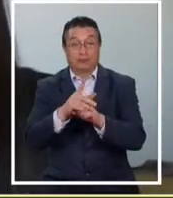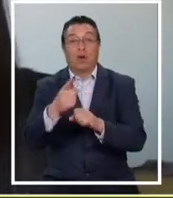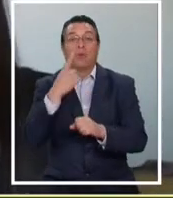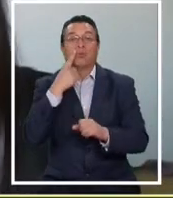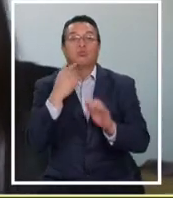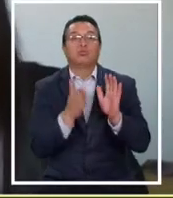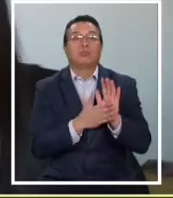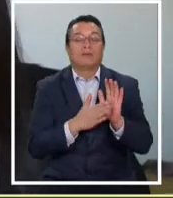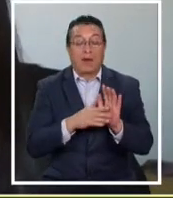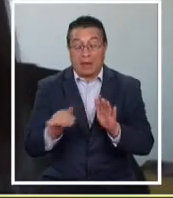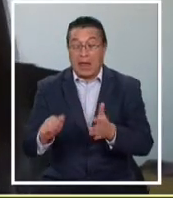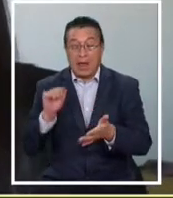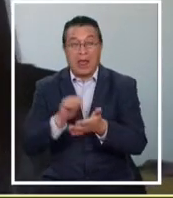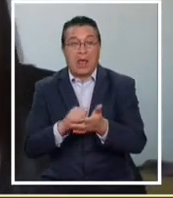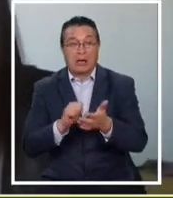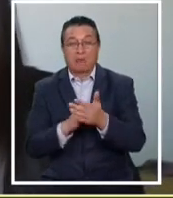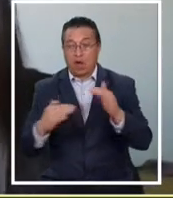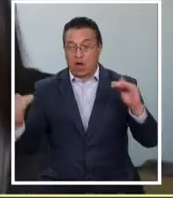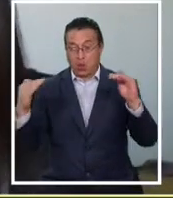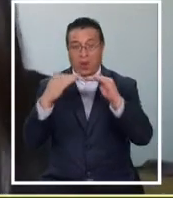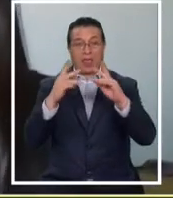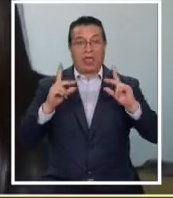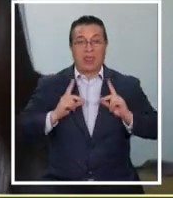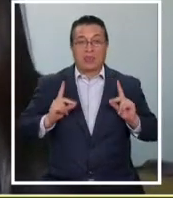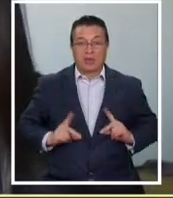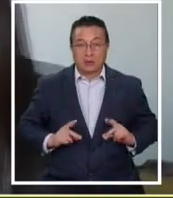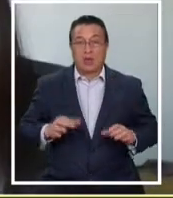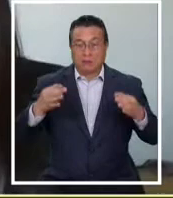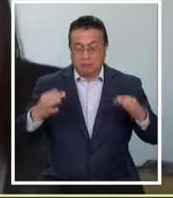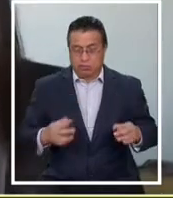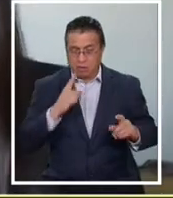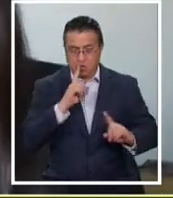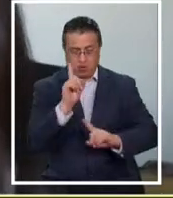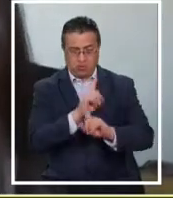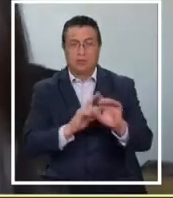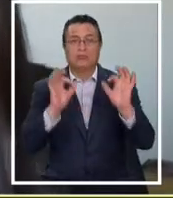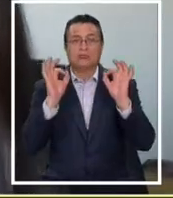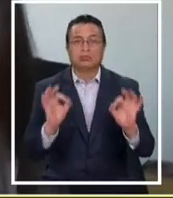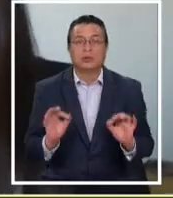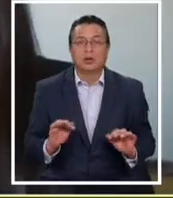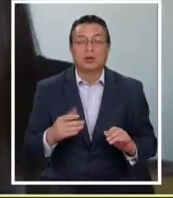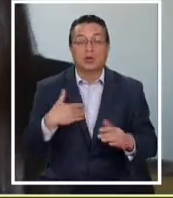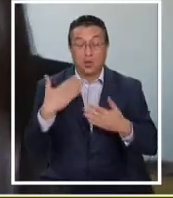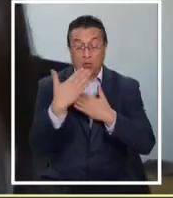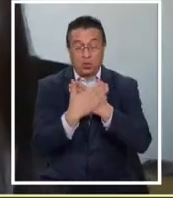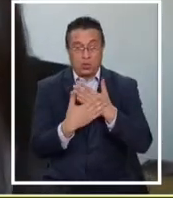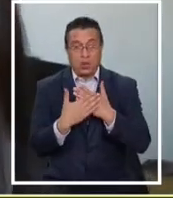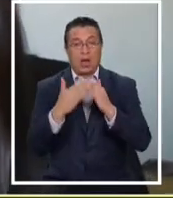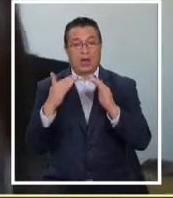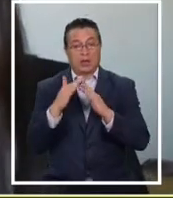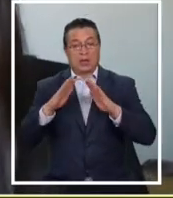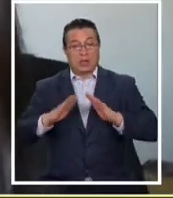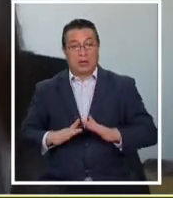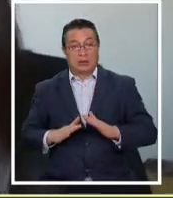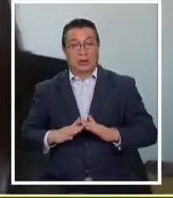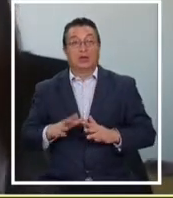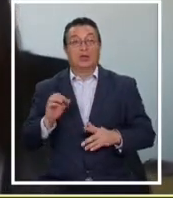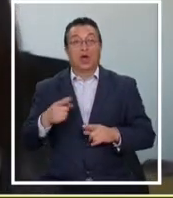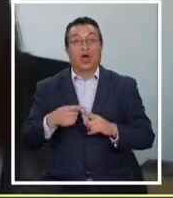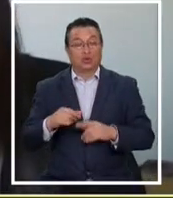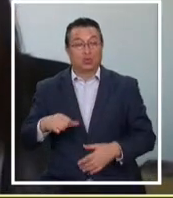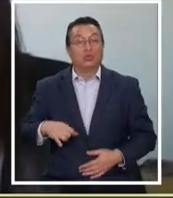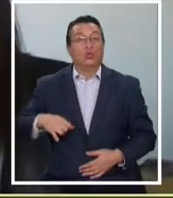punto este reclamo por mayor igualdad y dignidad era justificado. Cuidarse y quedarse en casa se volvió otro